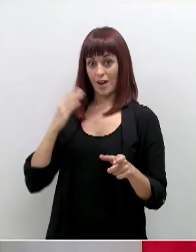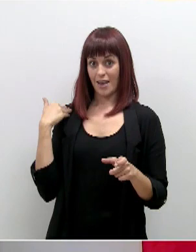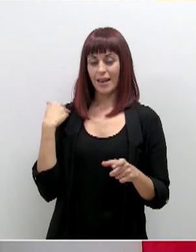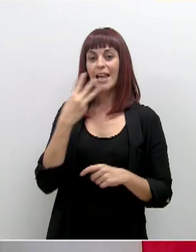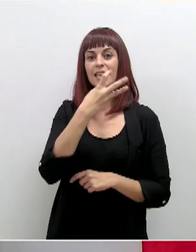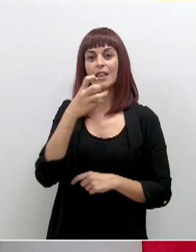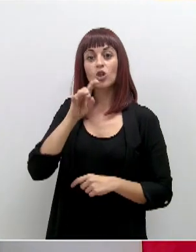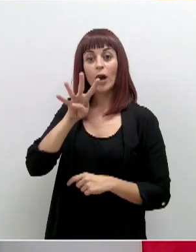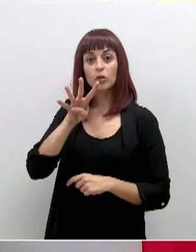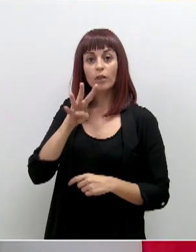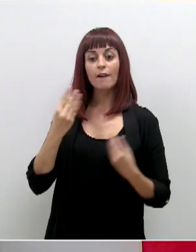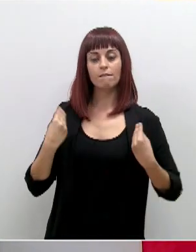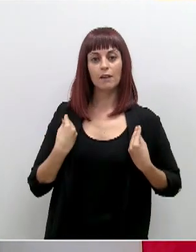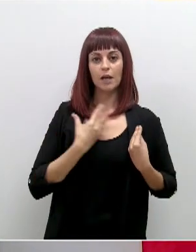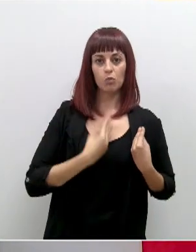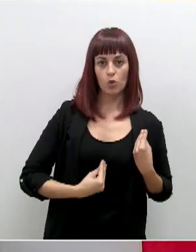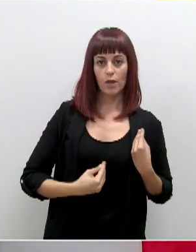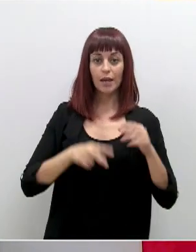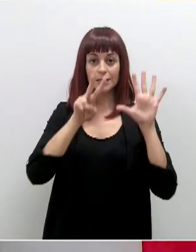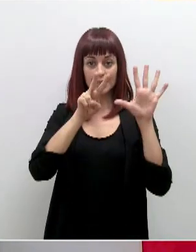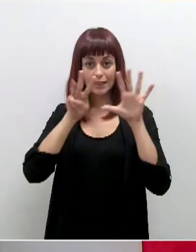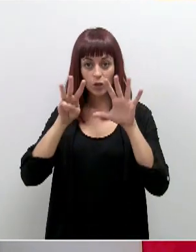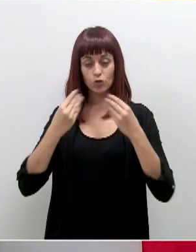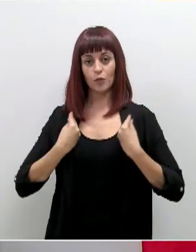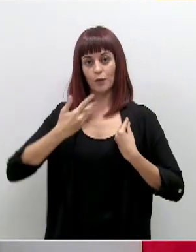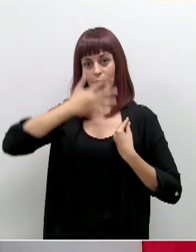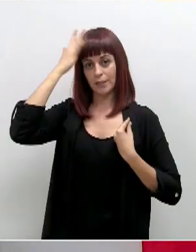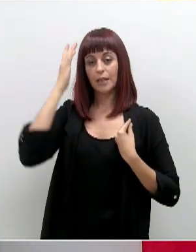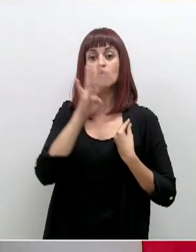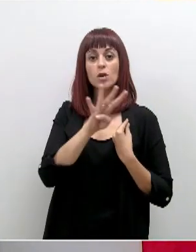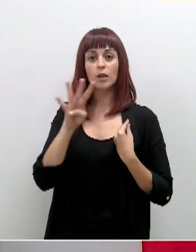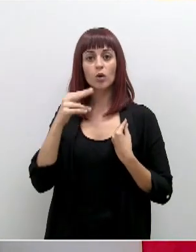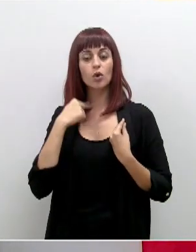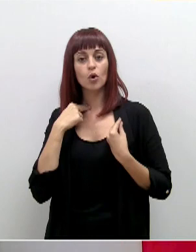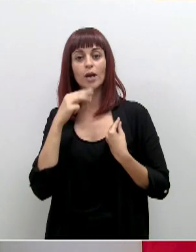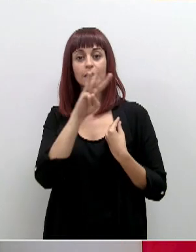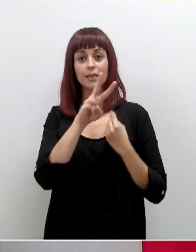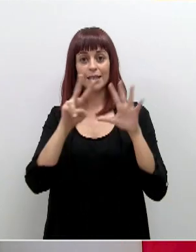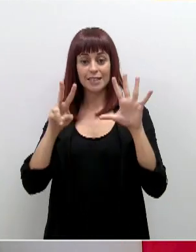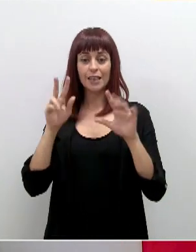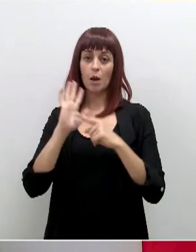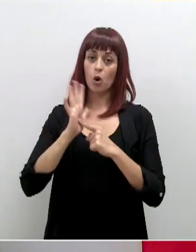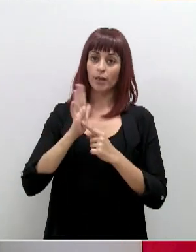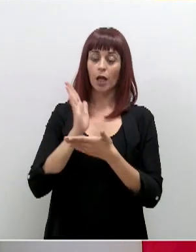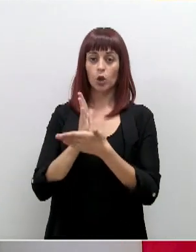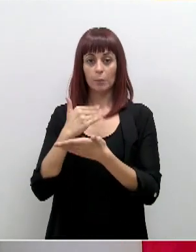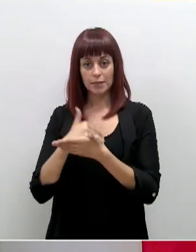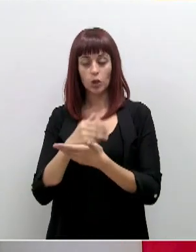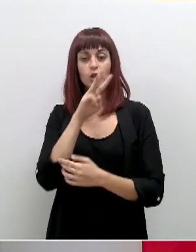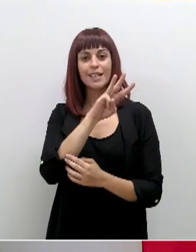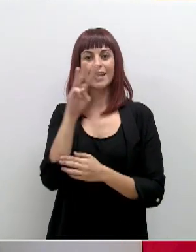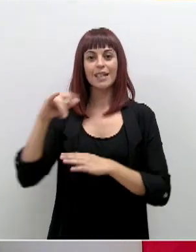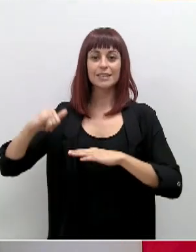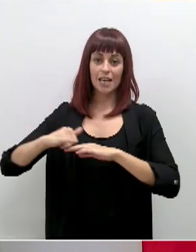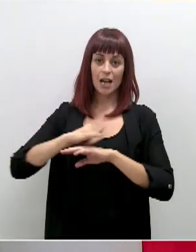corresponden al municipio de Murcia, 78 a Cartagena, 44 a Lorca, 37 a Molina y Torrepacheco, 33 a